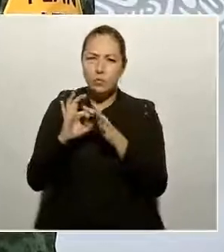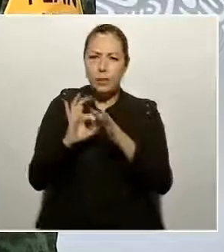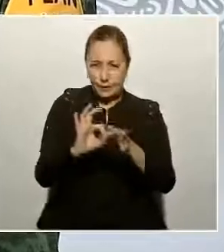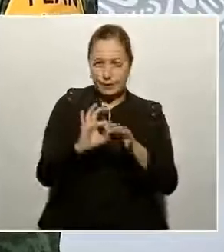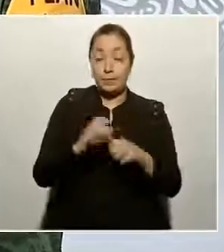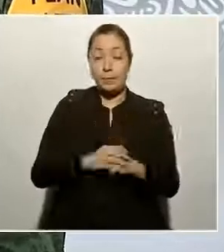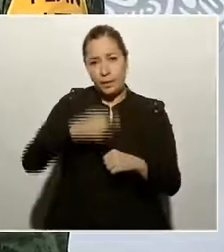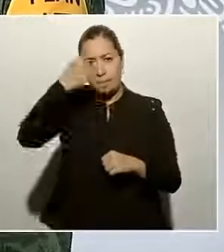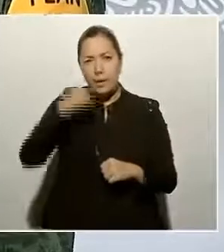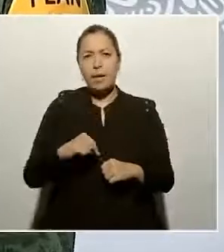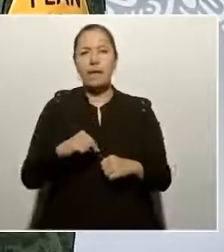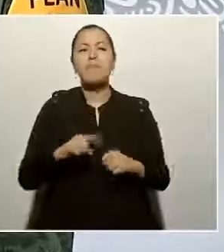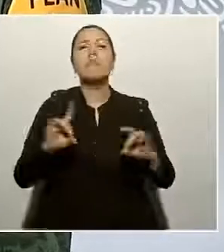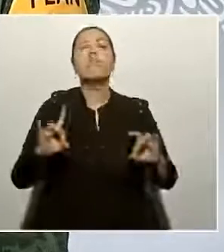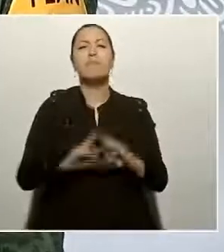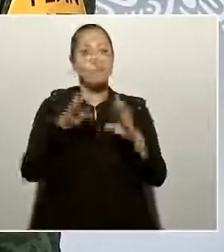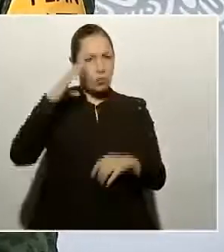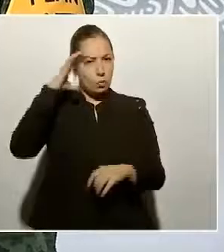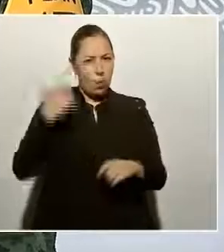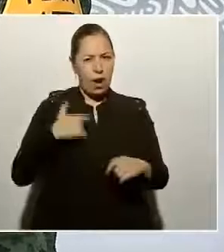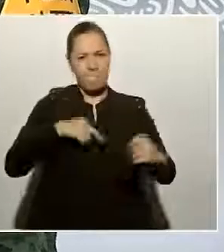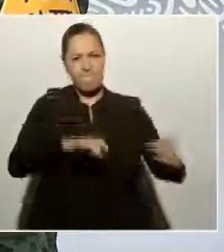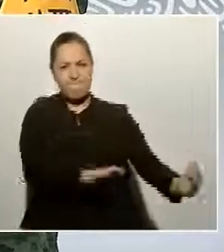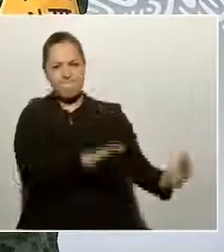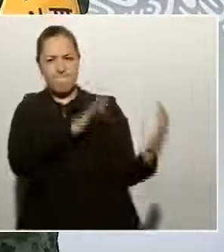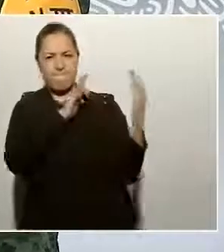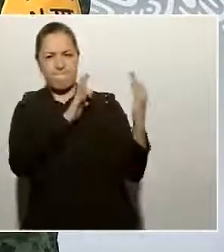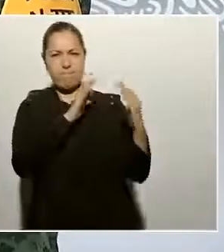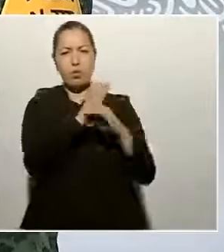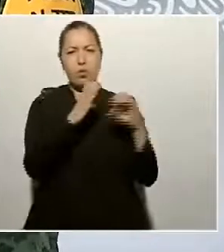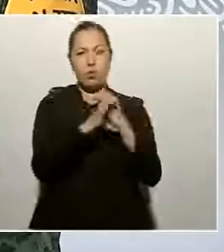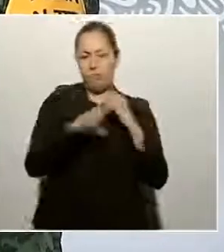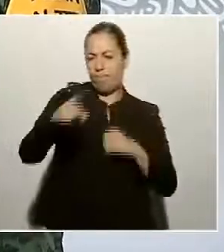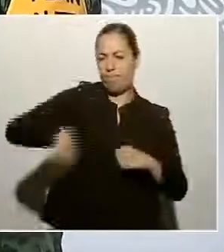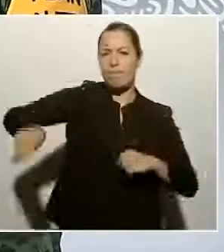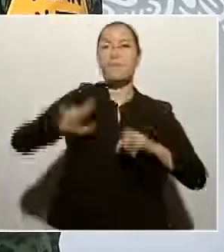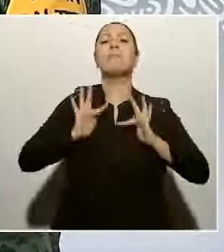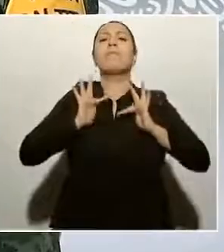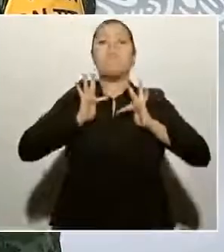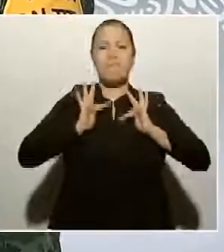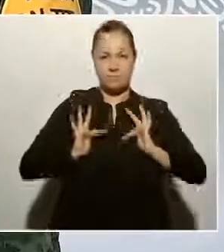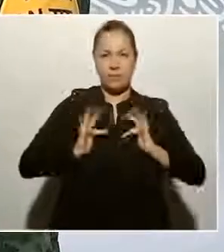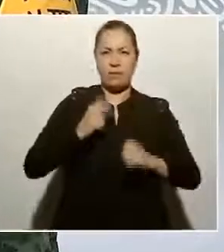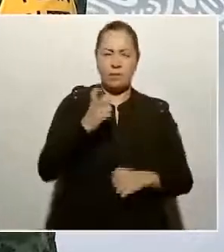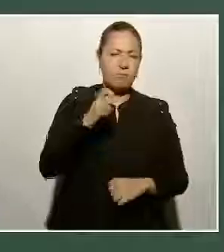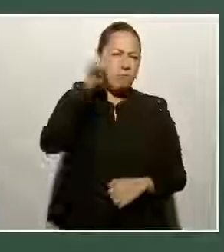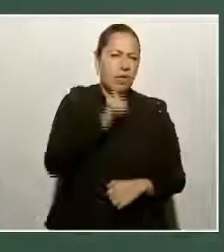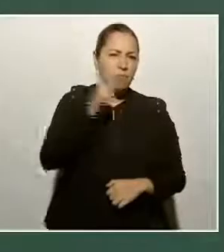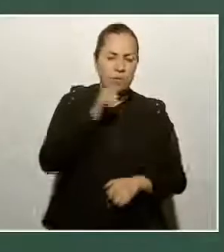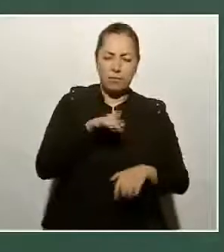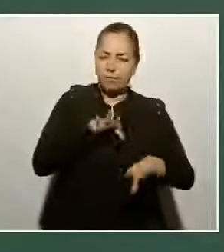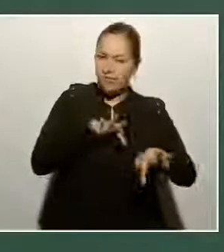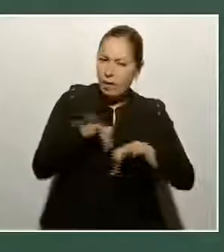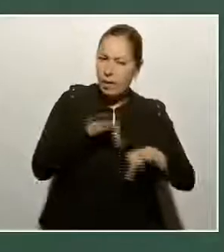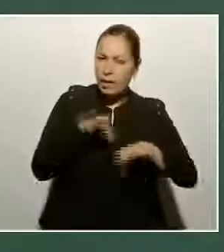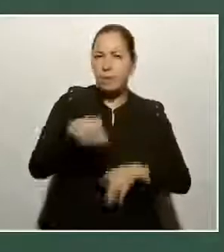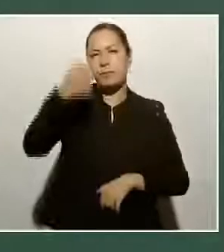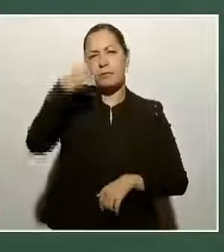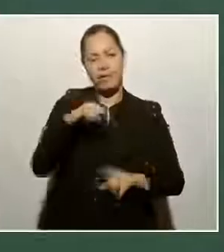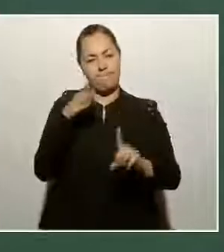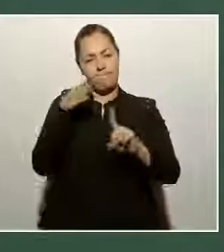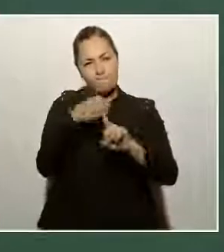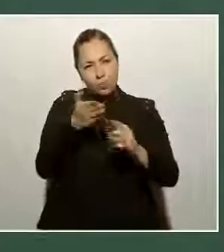a las expresiones delictivas que afecten su tranquilidad. Seguiremos trabajando por ustedes y les damos las gracias